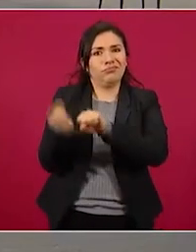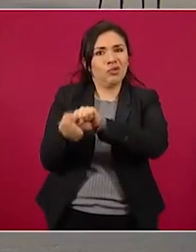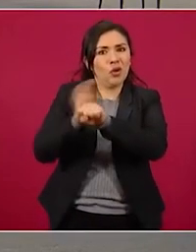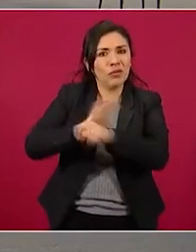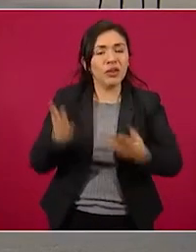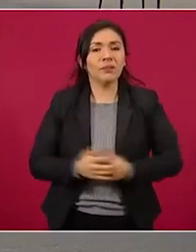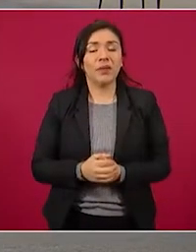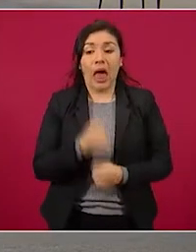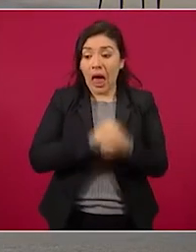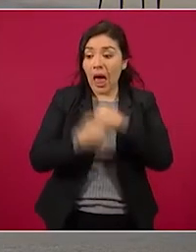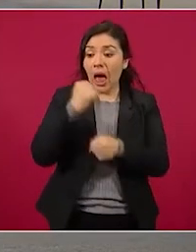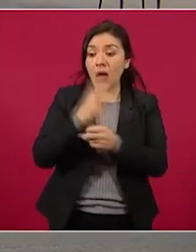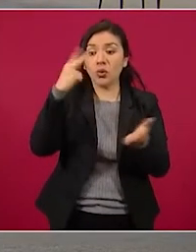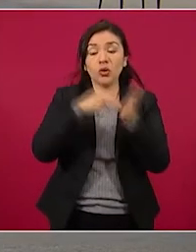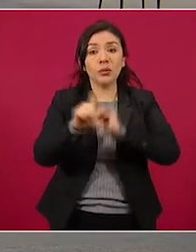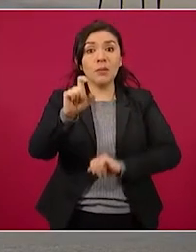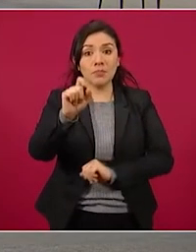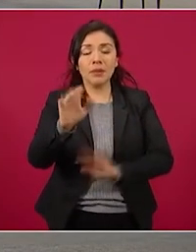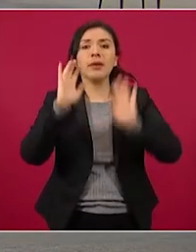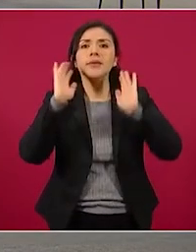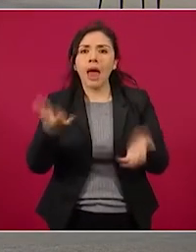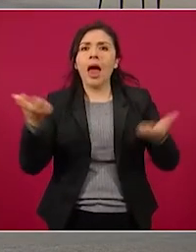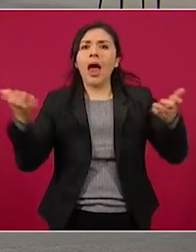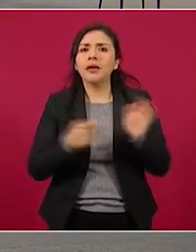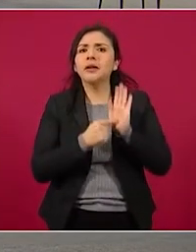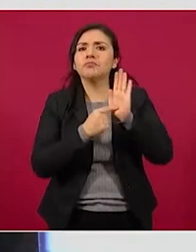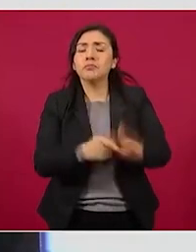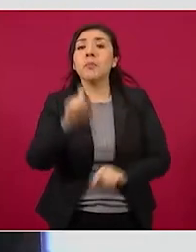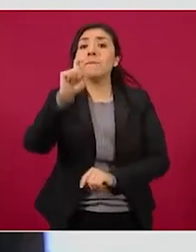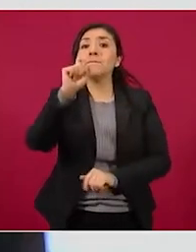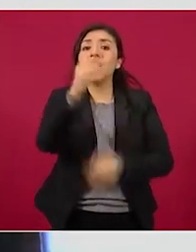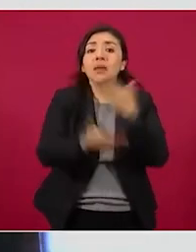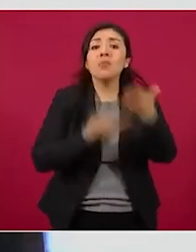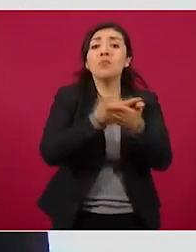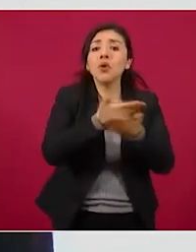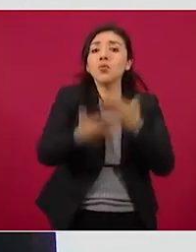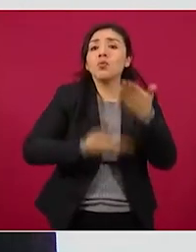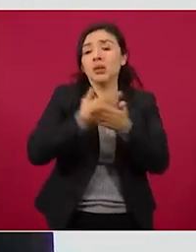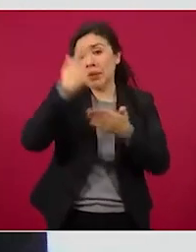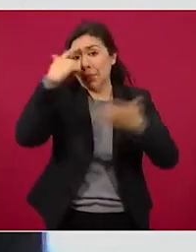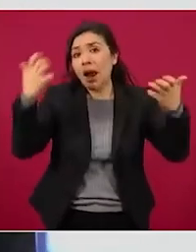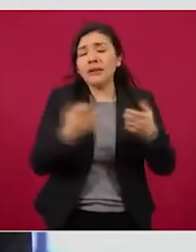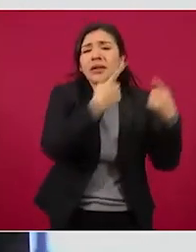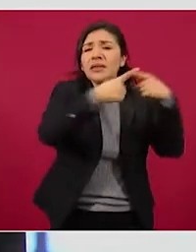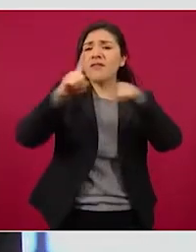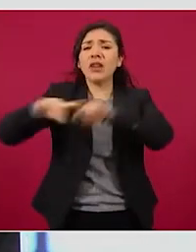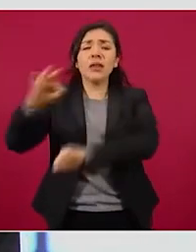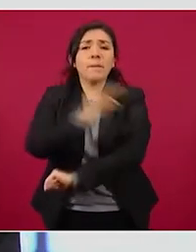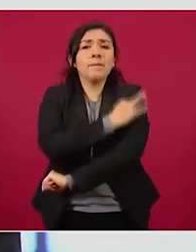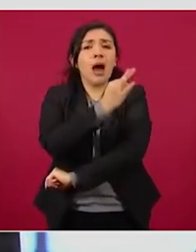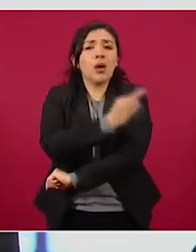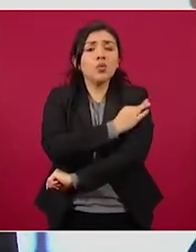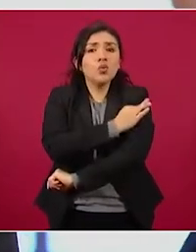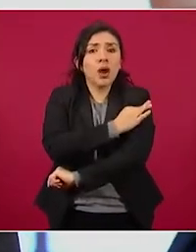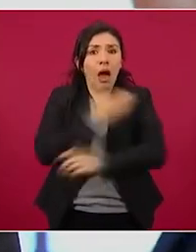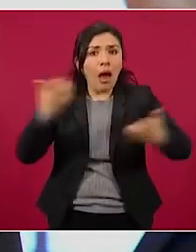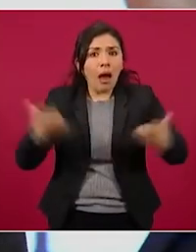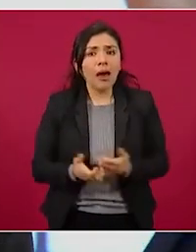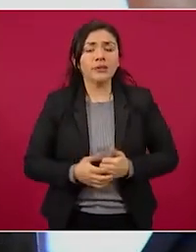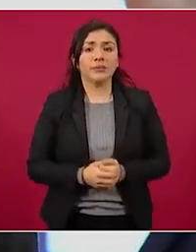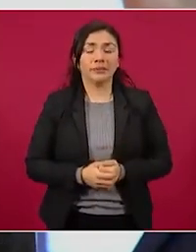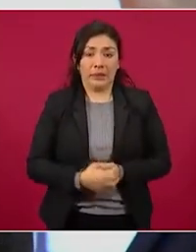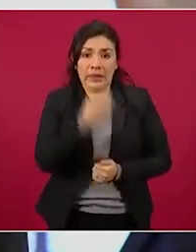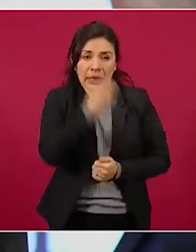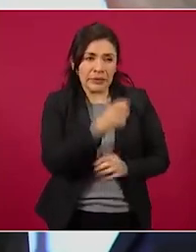En 2020 se presentaron 20 propuestas para desarrollar distintas vacunas. De